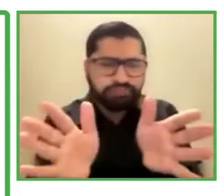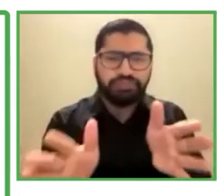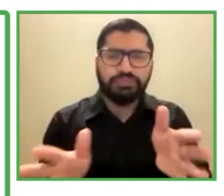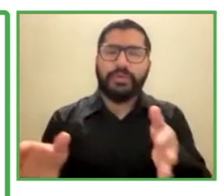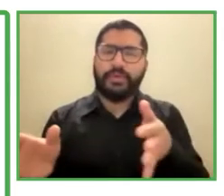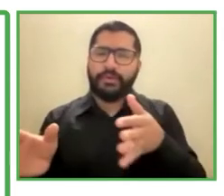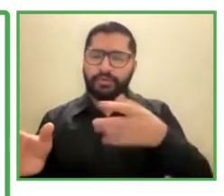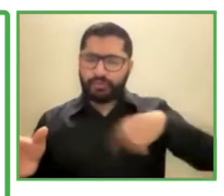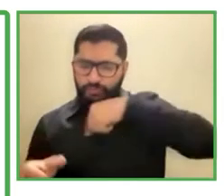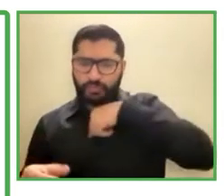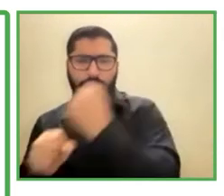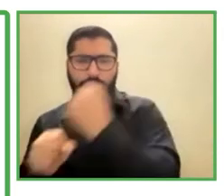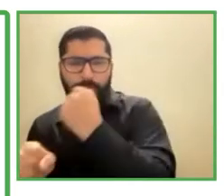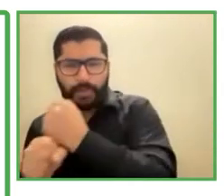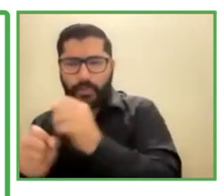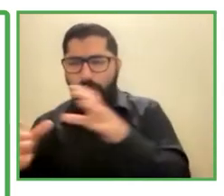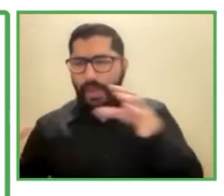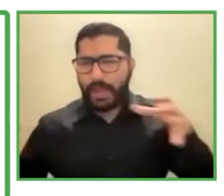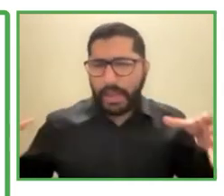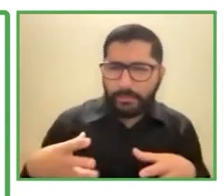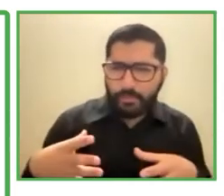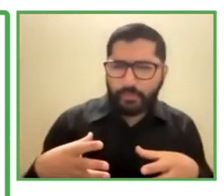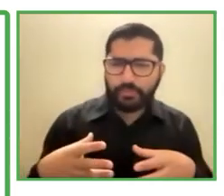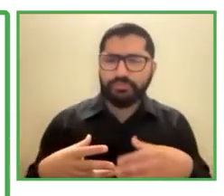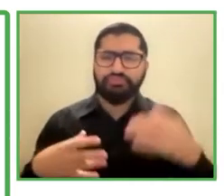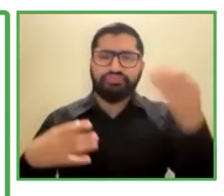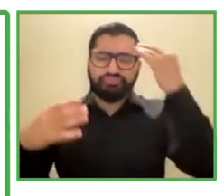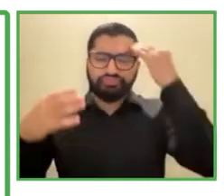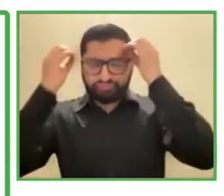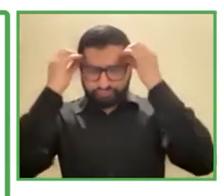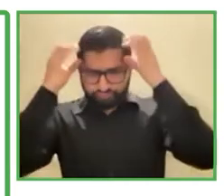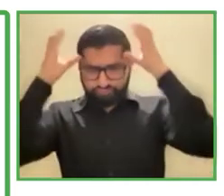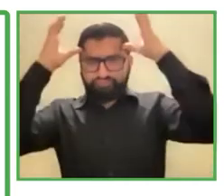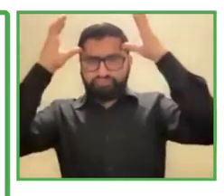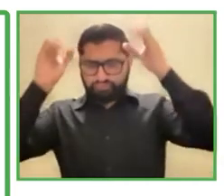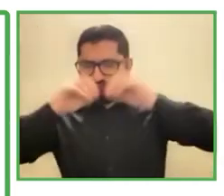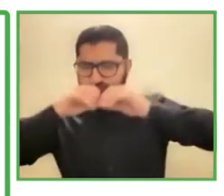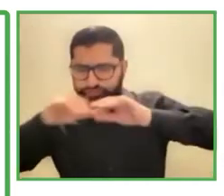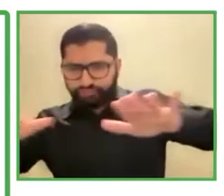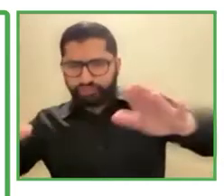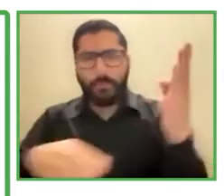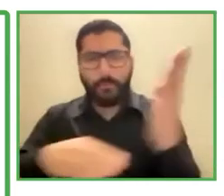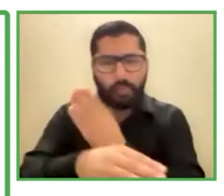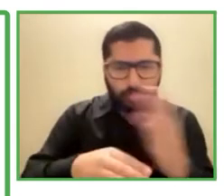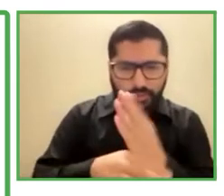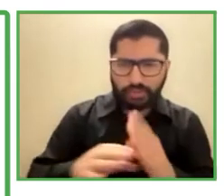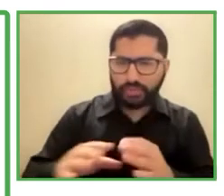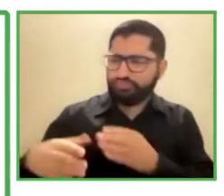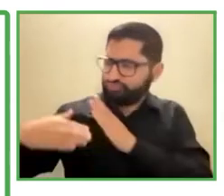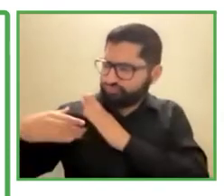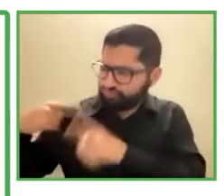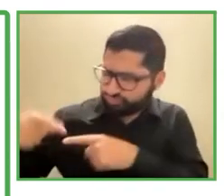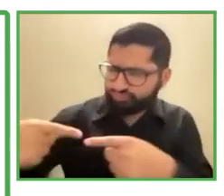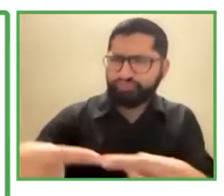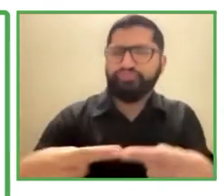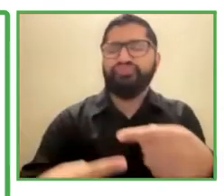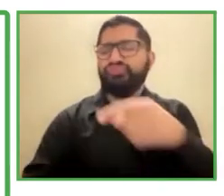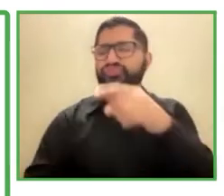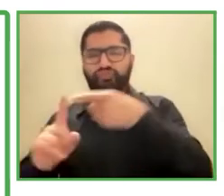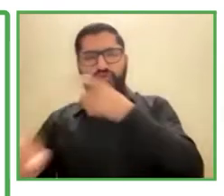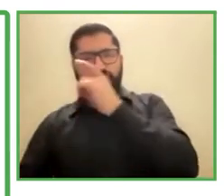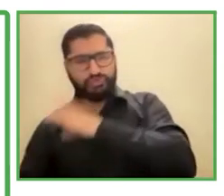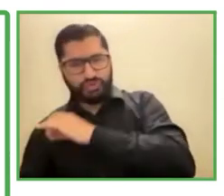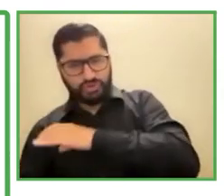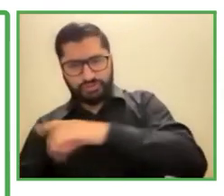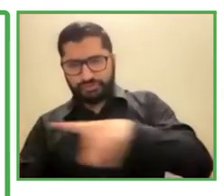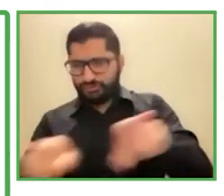¿no es cierto?, y que está erradicada en regiones, cerca de la capital, como decía, pero con presencia